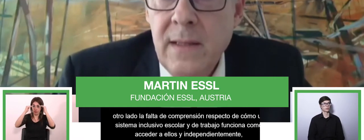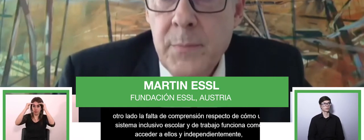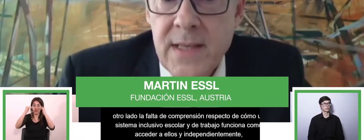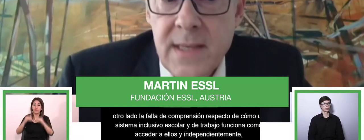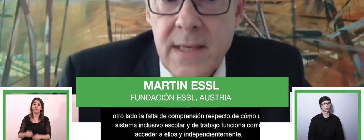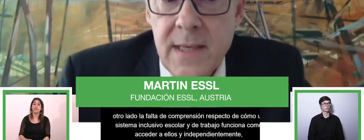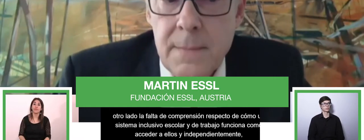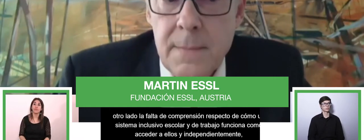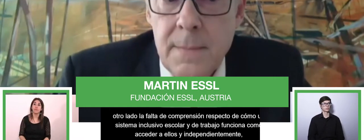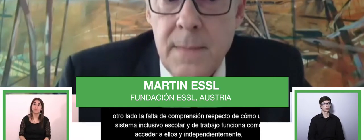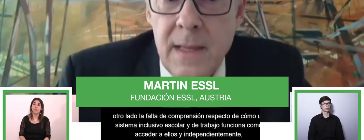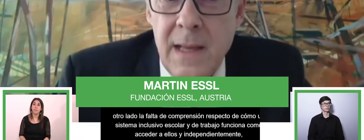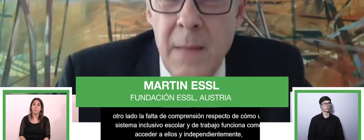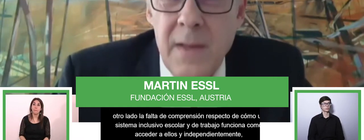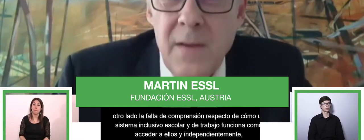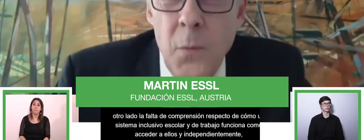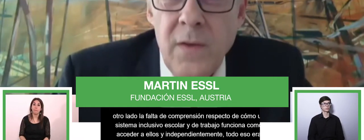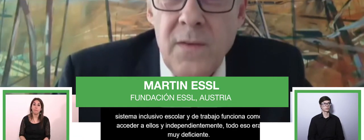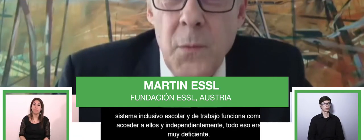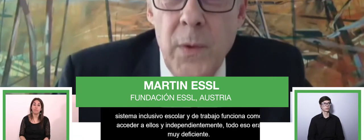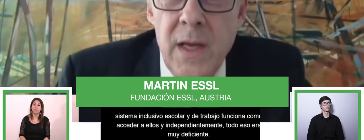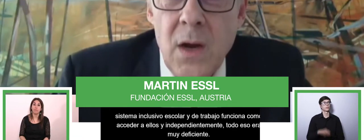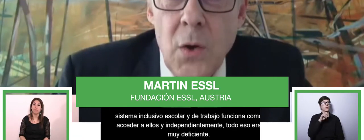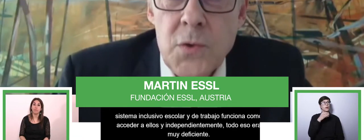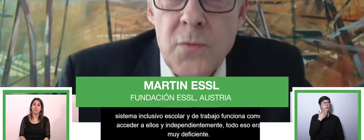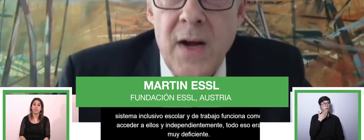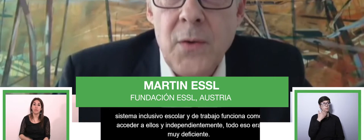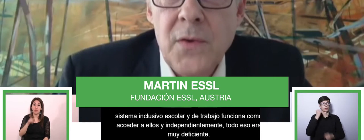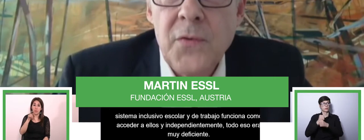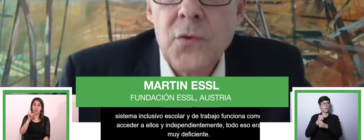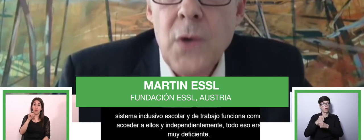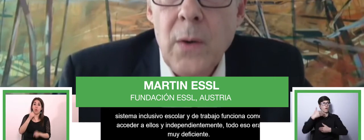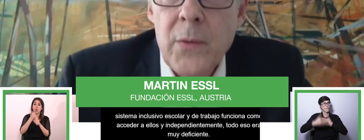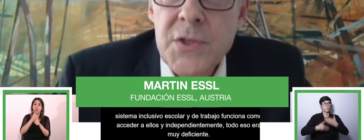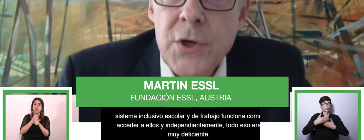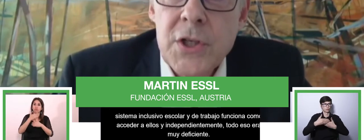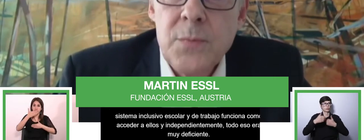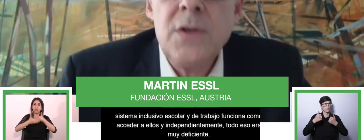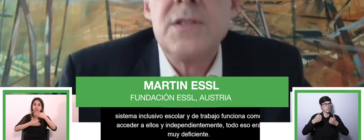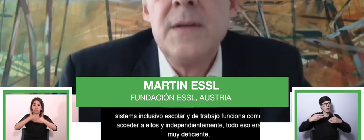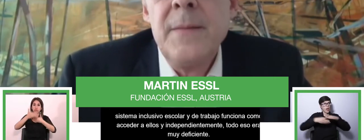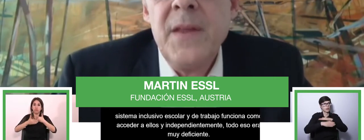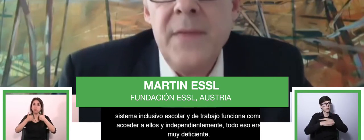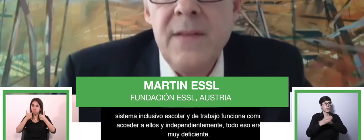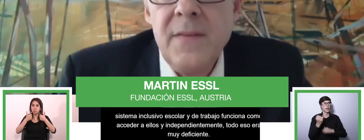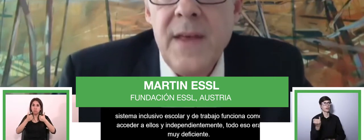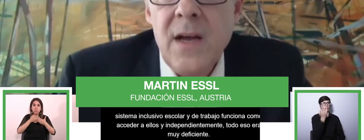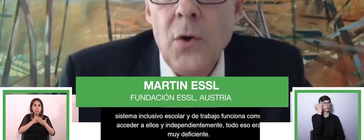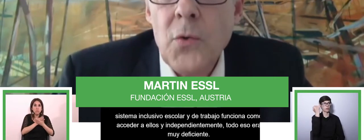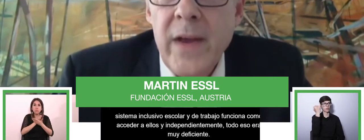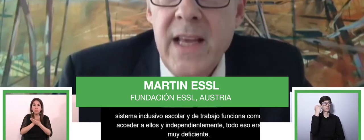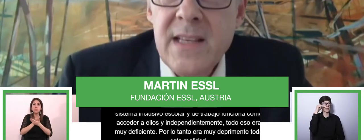Esto era, por lo tanto, muy deprimente, toda esta realidad. Lo que también encontramos a través de nuestra investigación